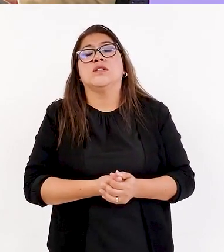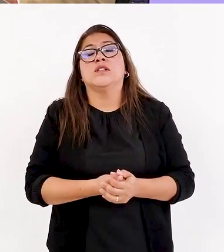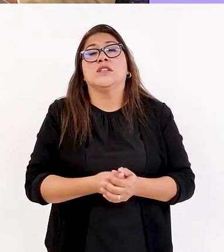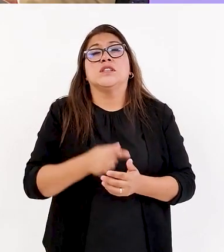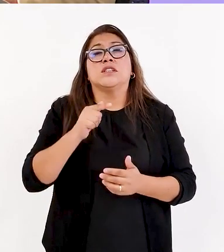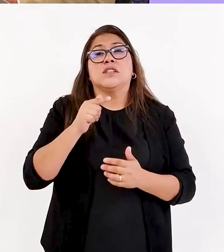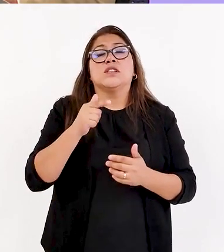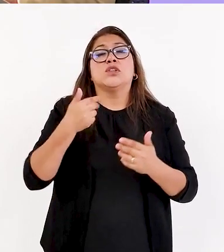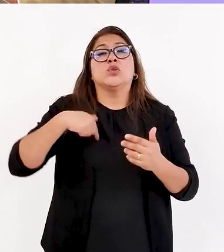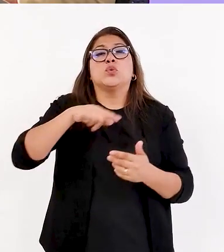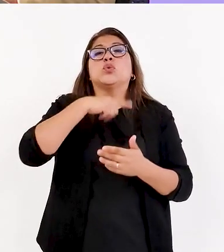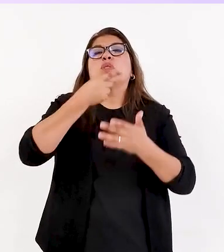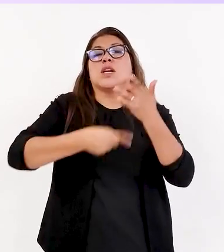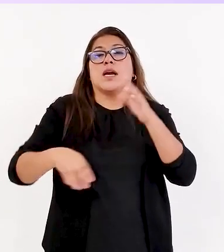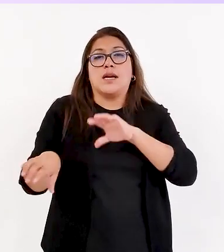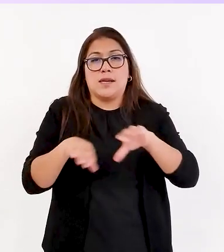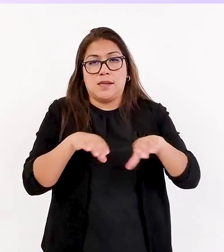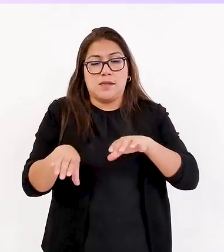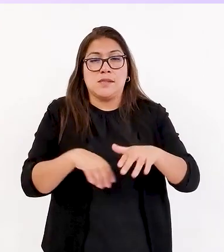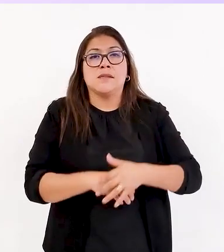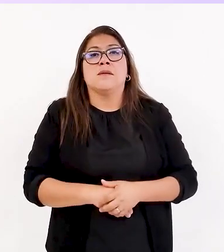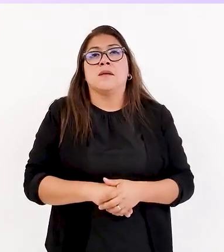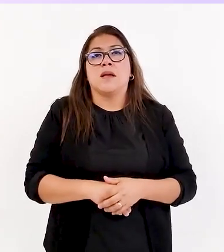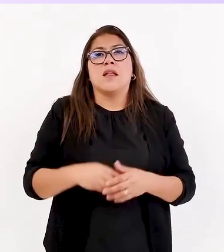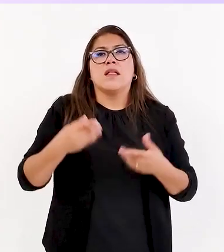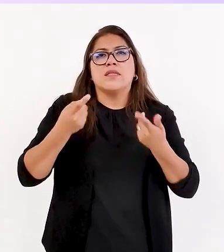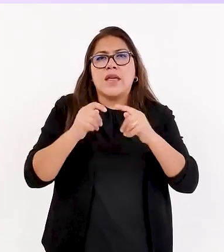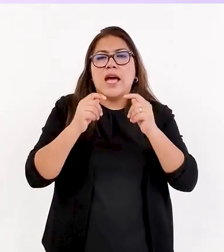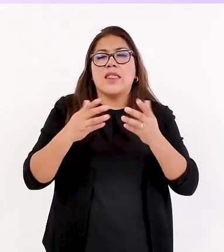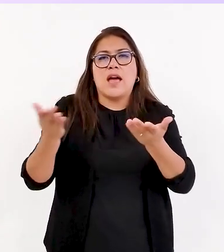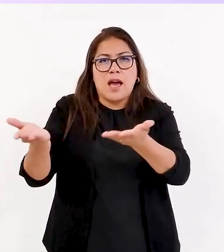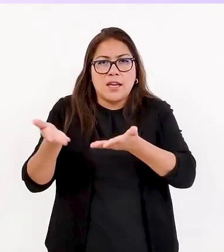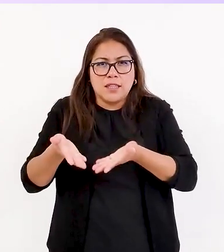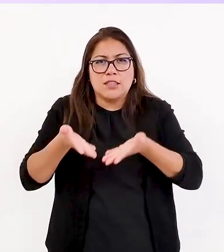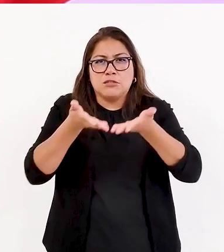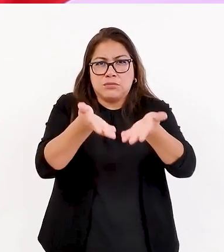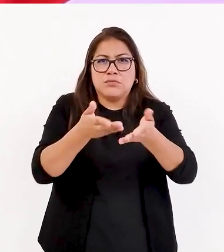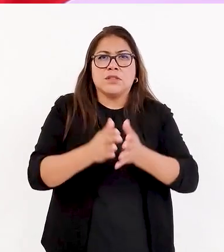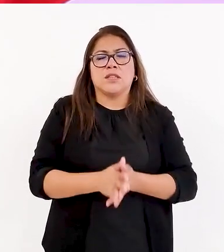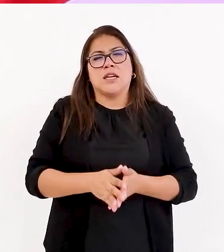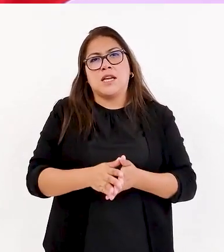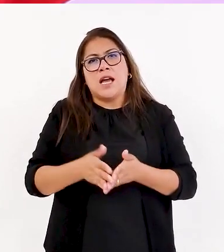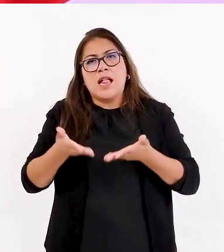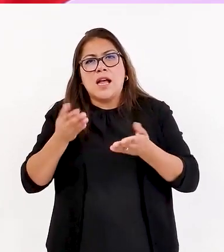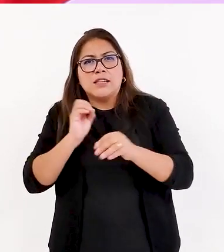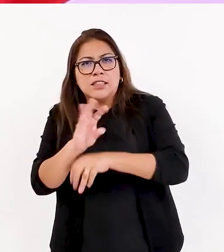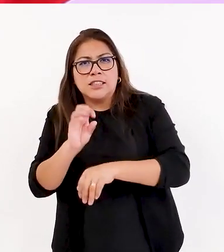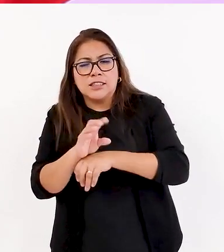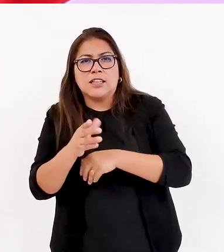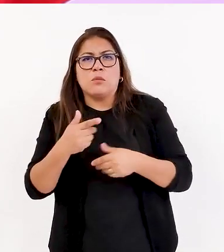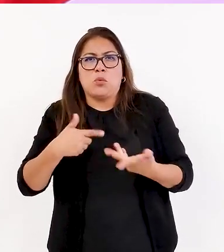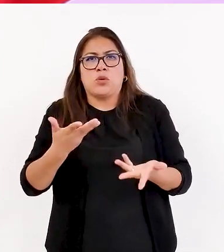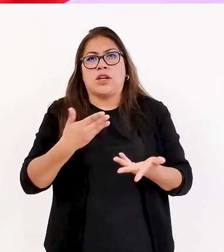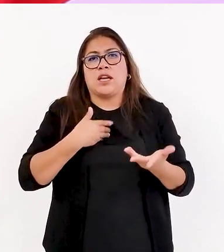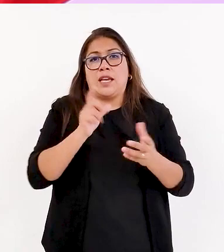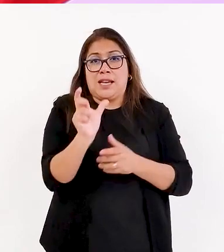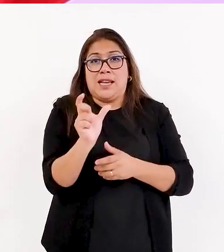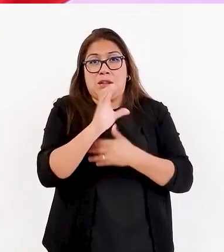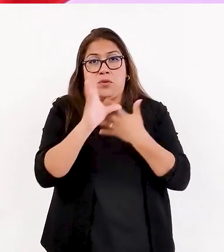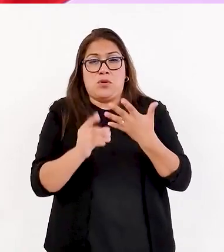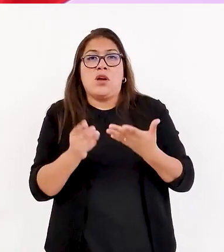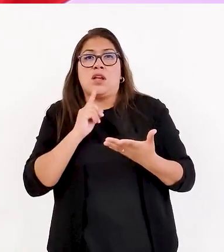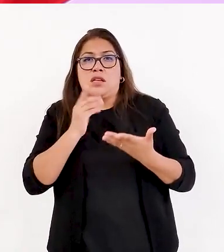lo que hacemos es ya canalizar, es un servicio nuestro también, de darte el carnet. Entonces, eso es